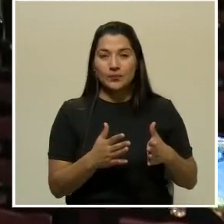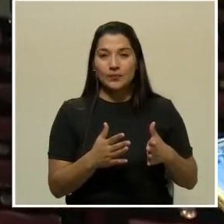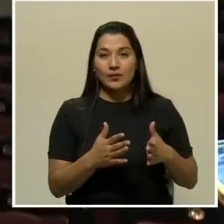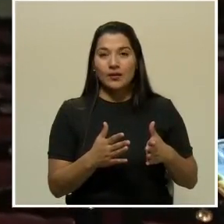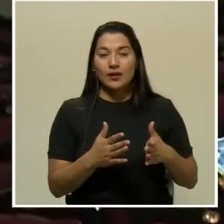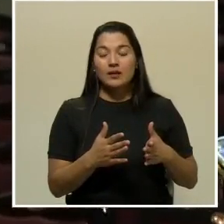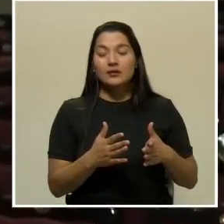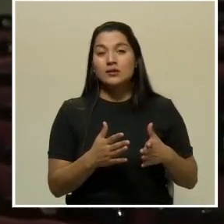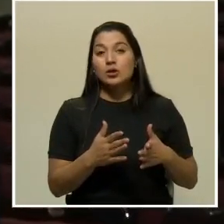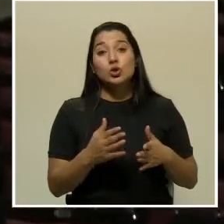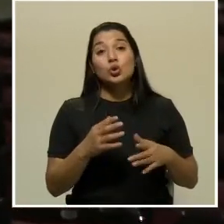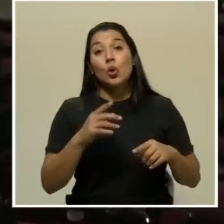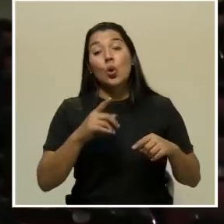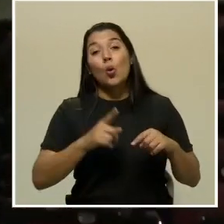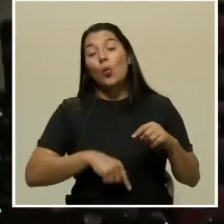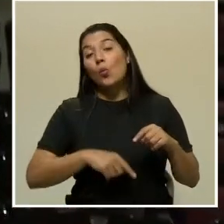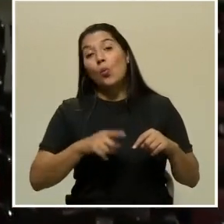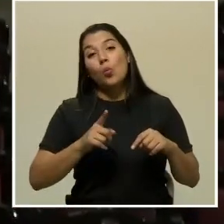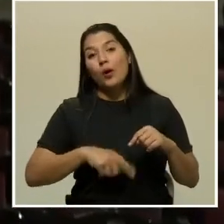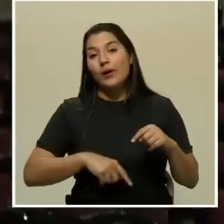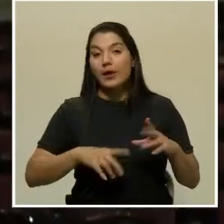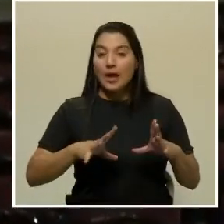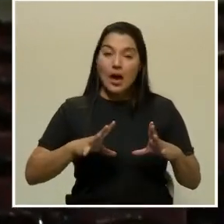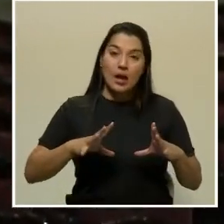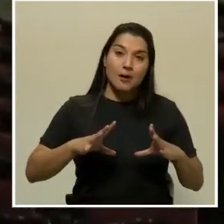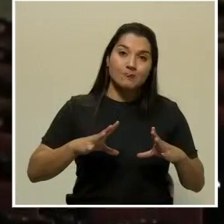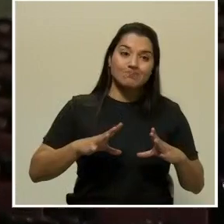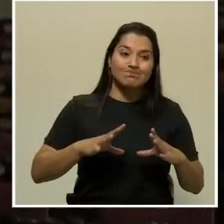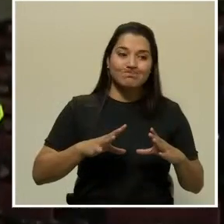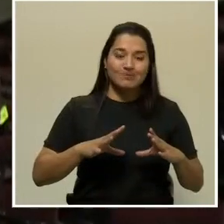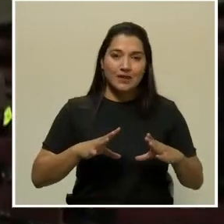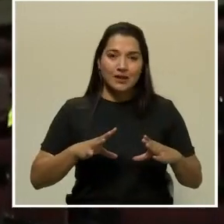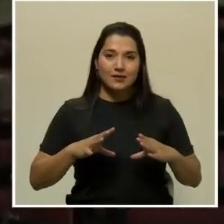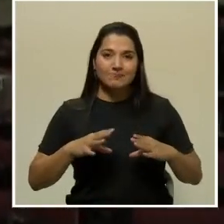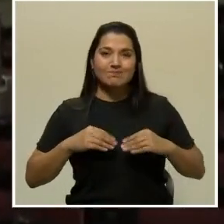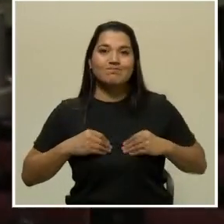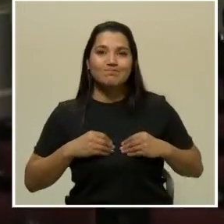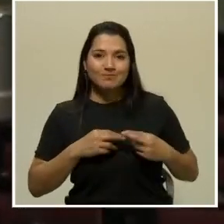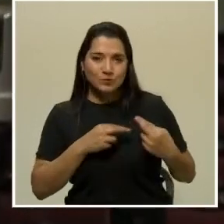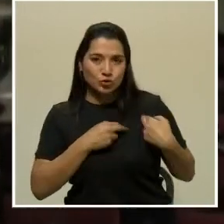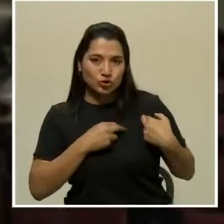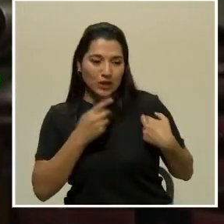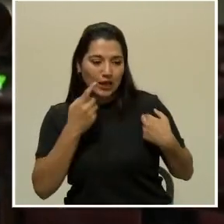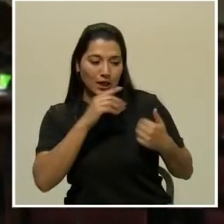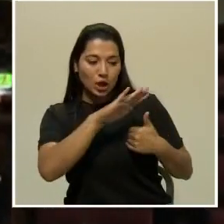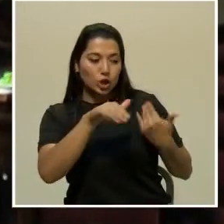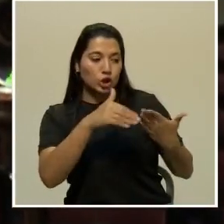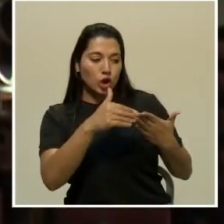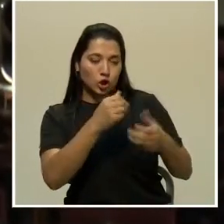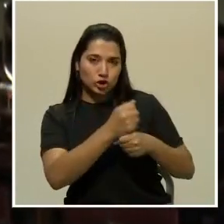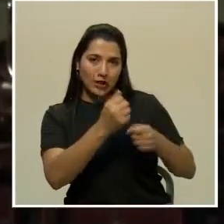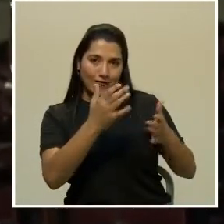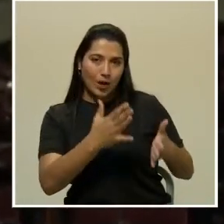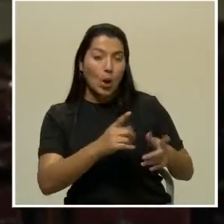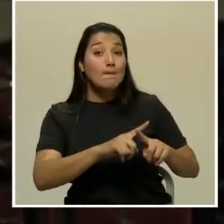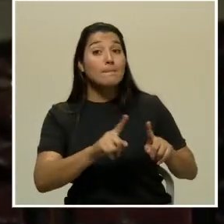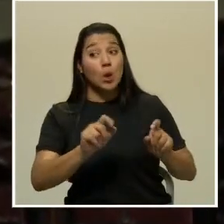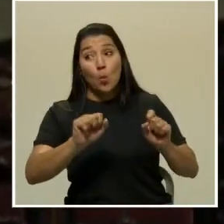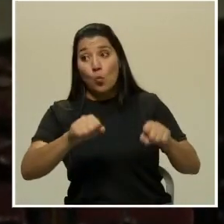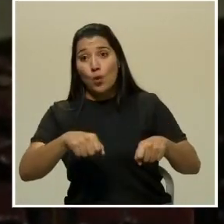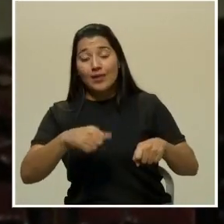no puede asumir todo el empleo, pero sí puede gestionar plataformas que permitan que se paguen. Entonces,